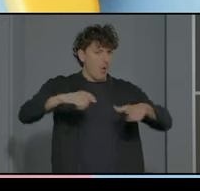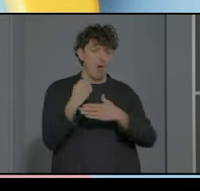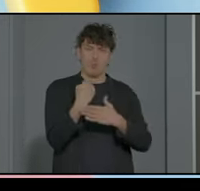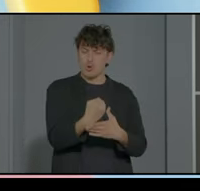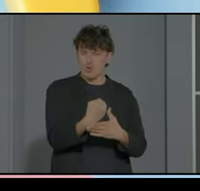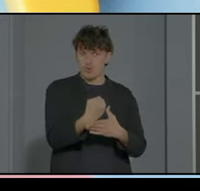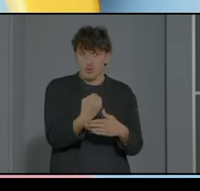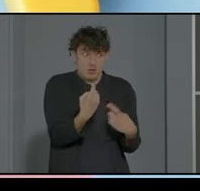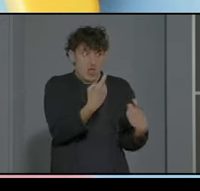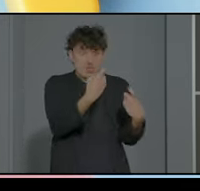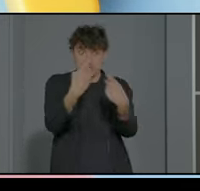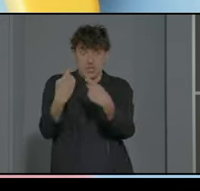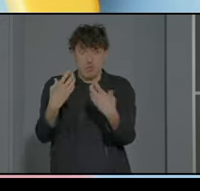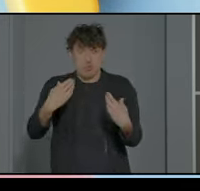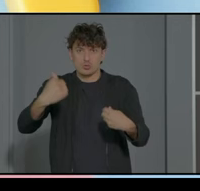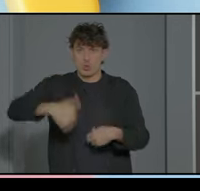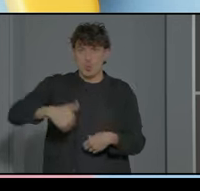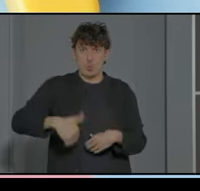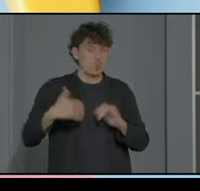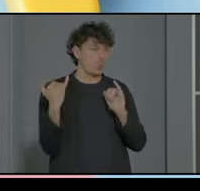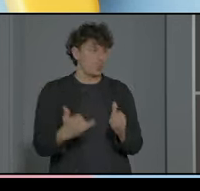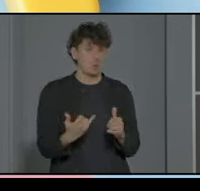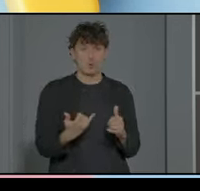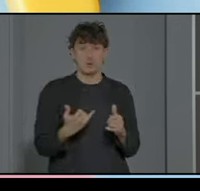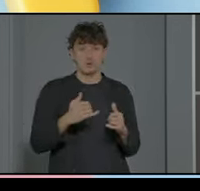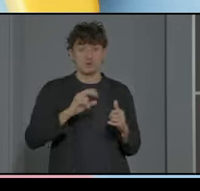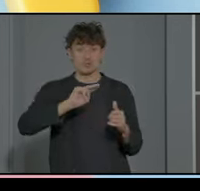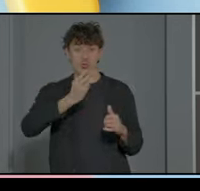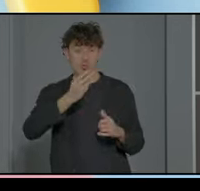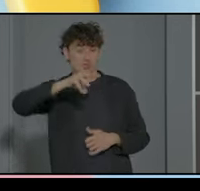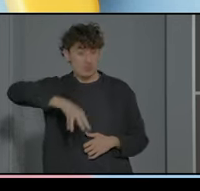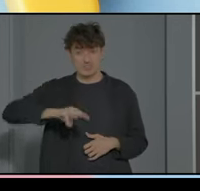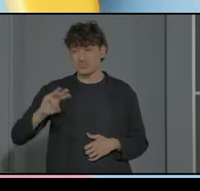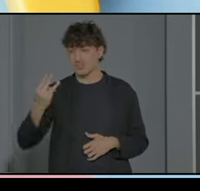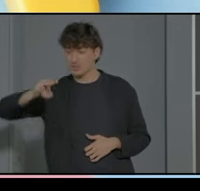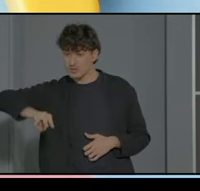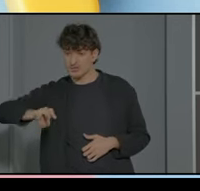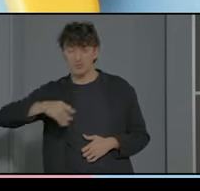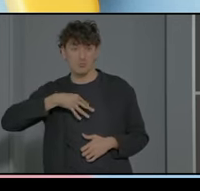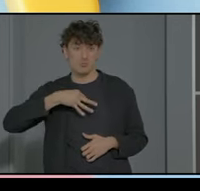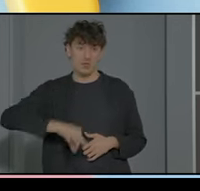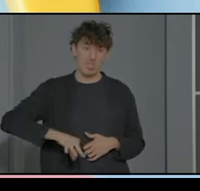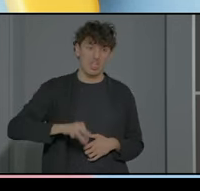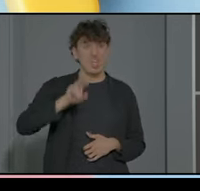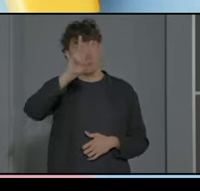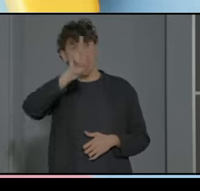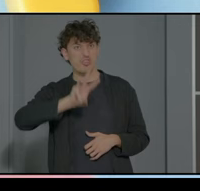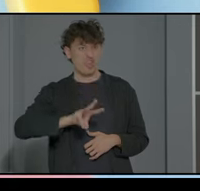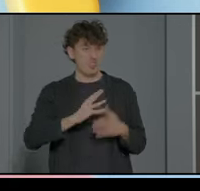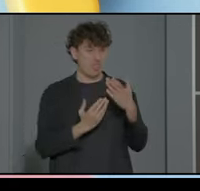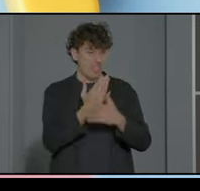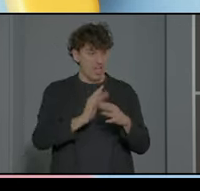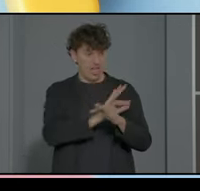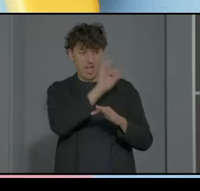muchísimas necesidades como imagináis y en el segundo o tercer trimestre puede permanecer hasta dos tercios de la jornada esa misma